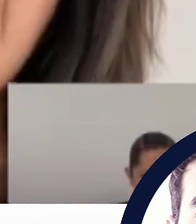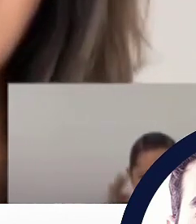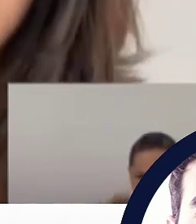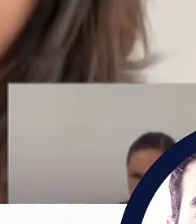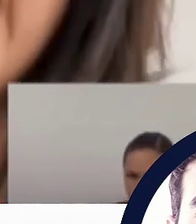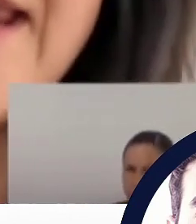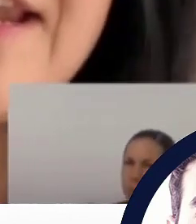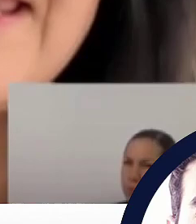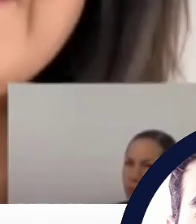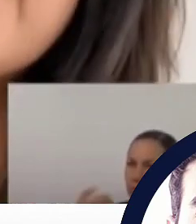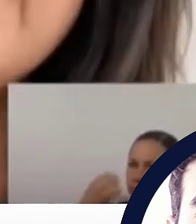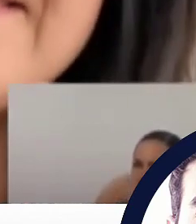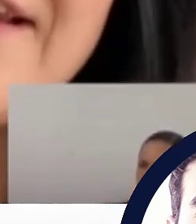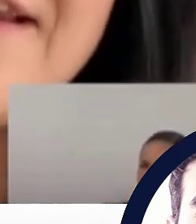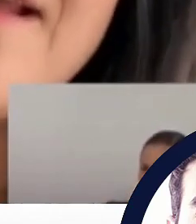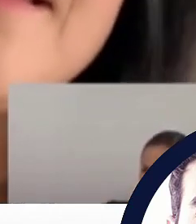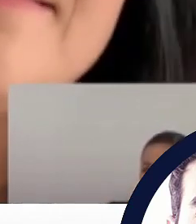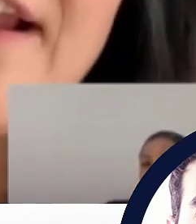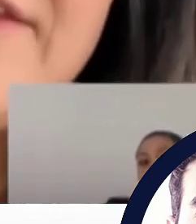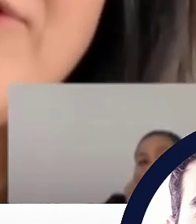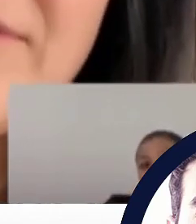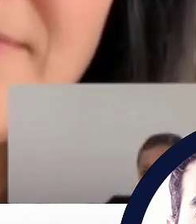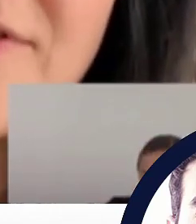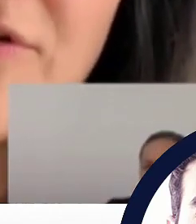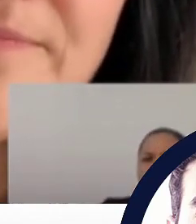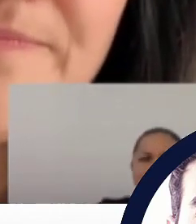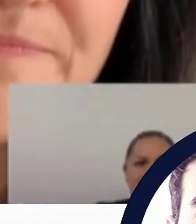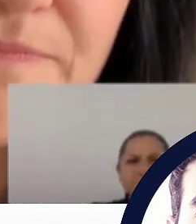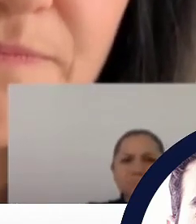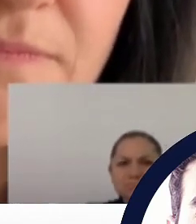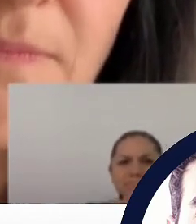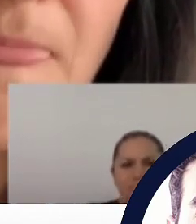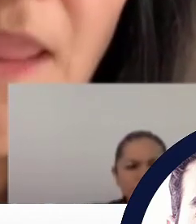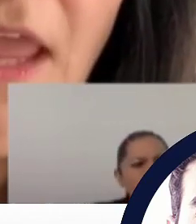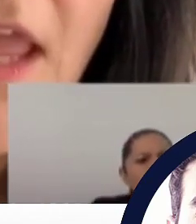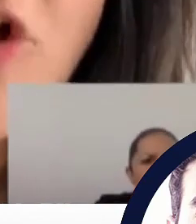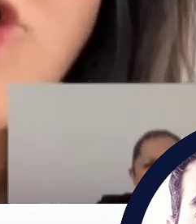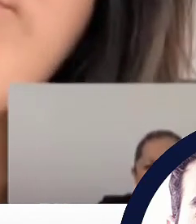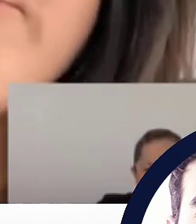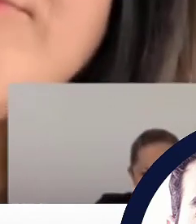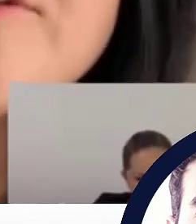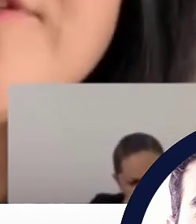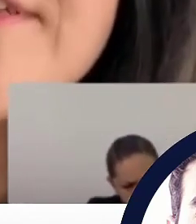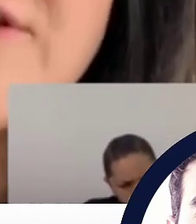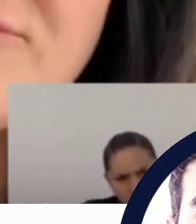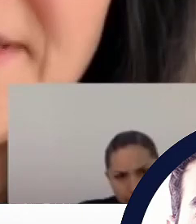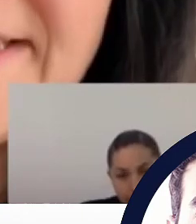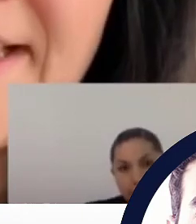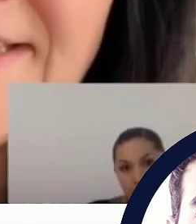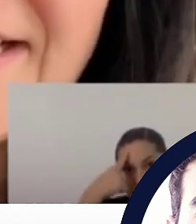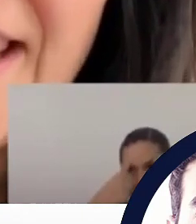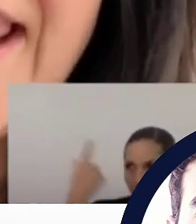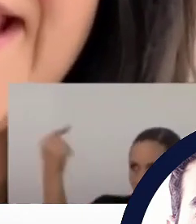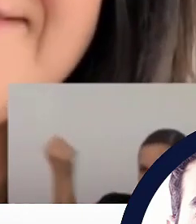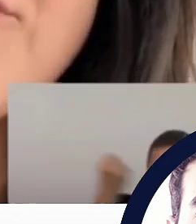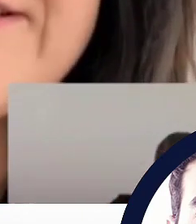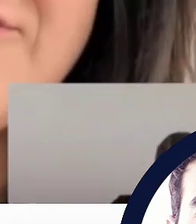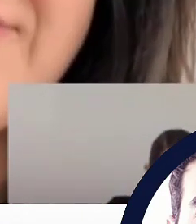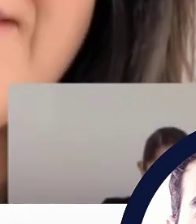Y pues en esta ocasión tratamos de hacer un poco diferente la dinámica y tratamos de otorgarle